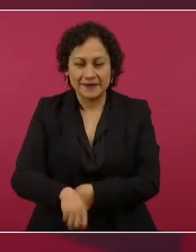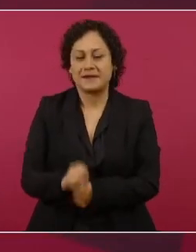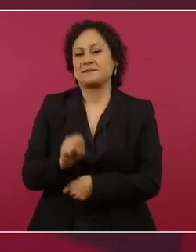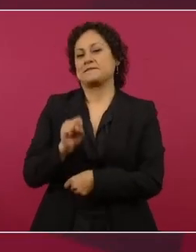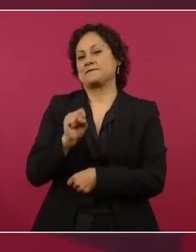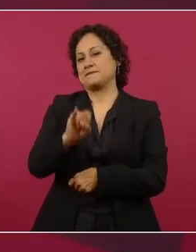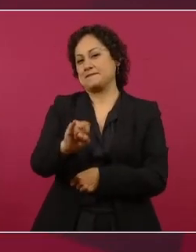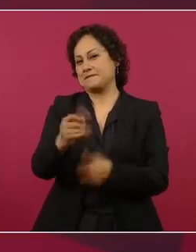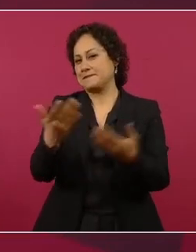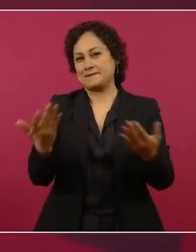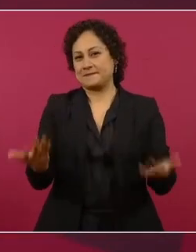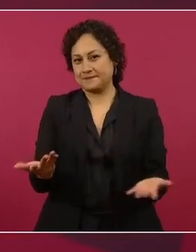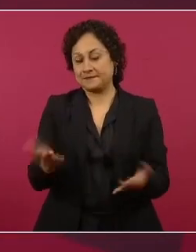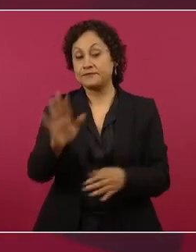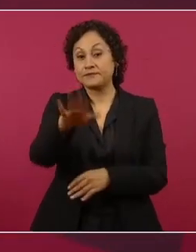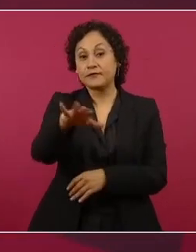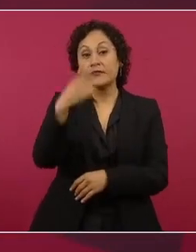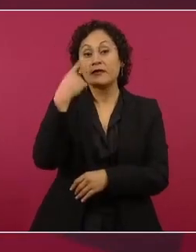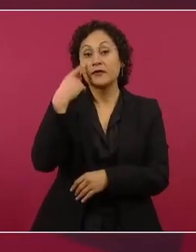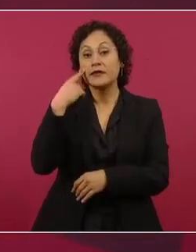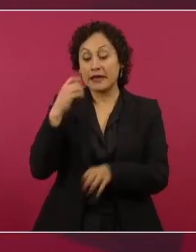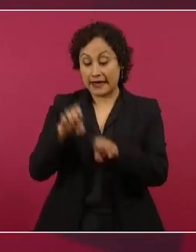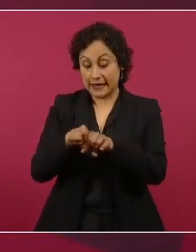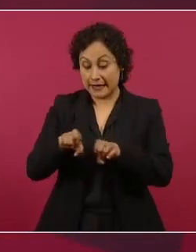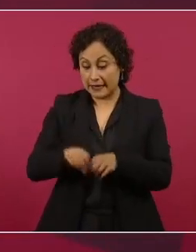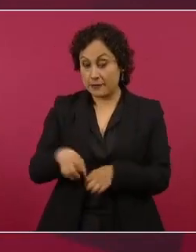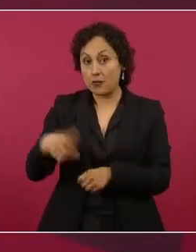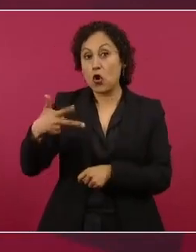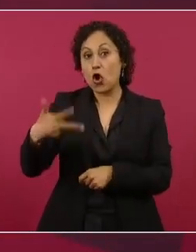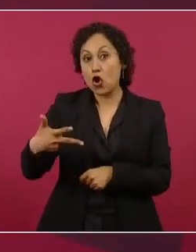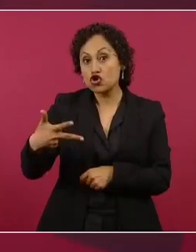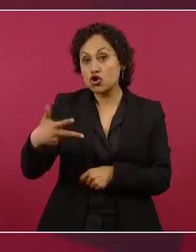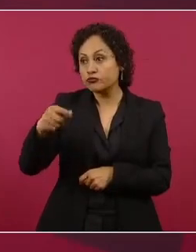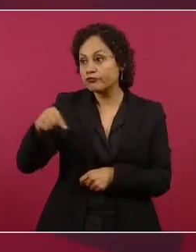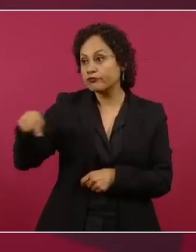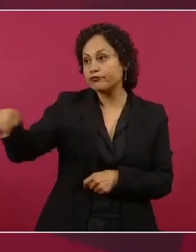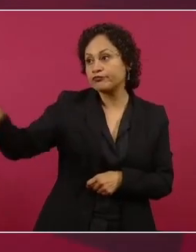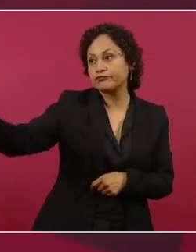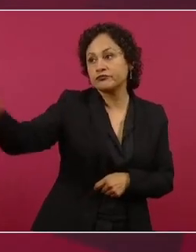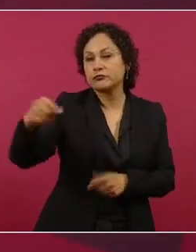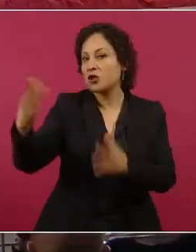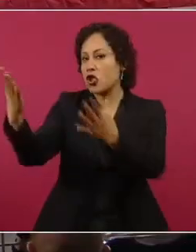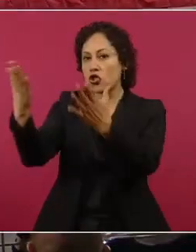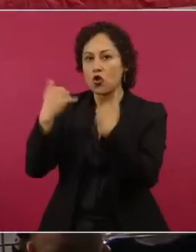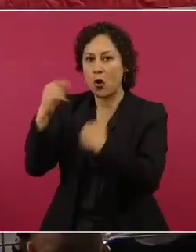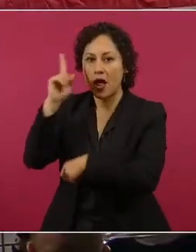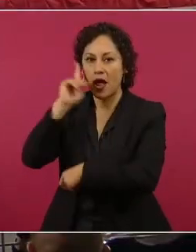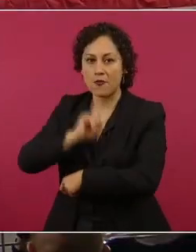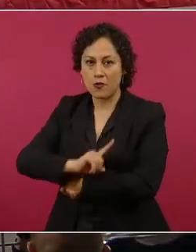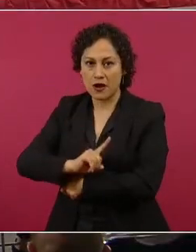que en los últimos ocho equipos finalistas nadie tenía niñas, nomás nosotros, nomás México.